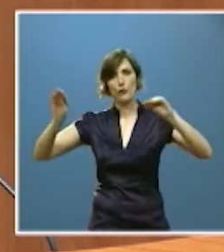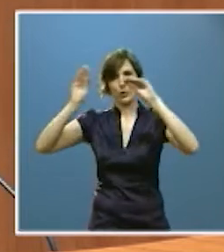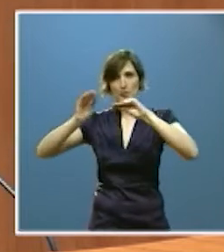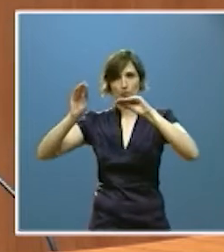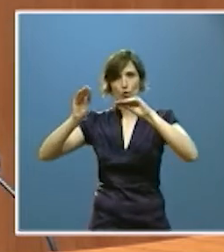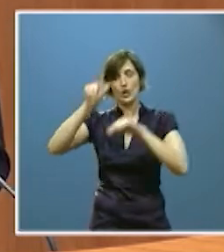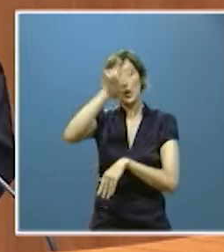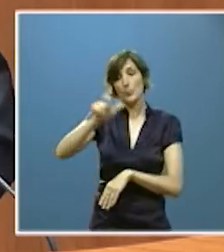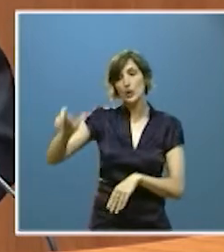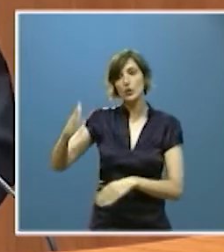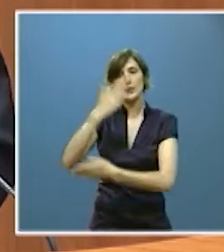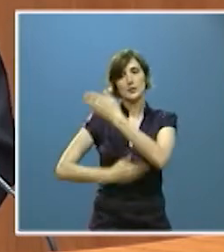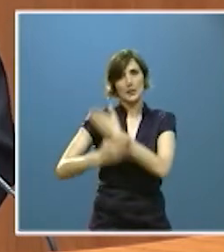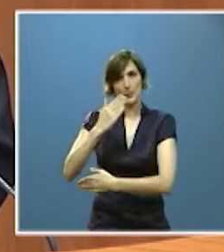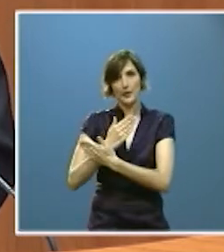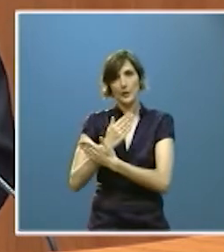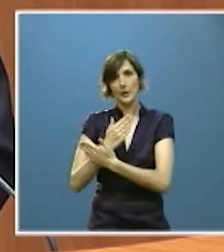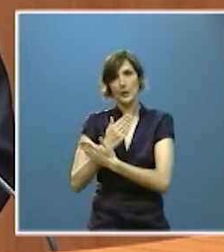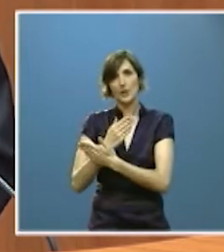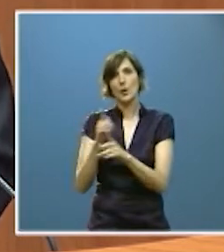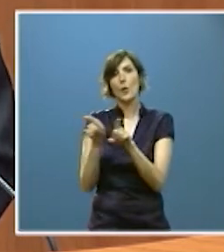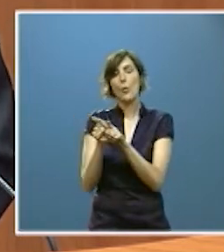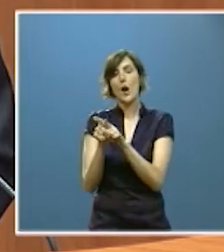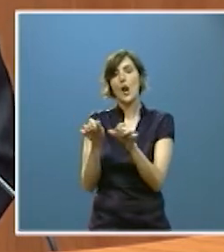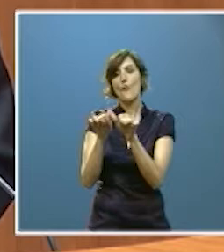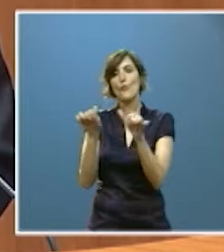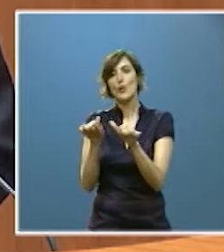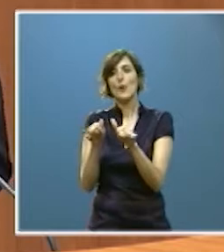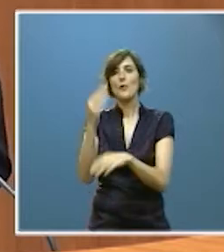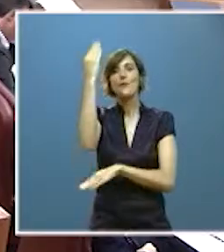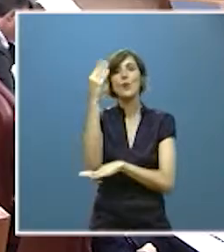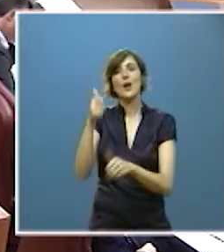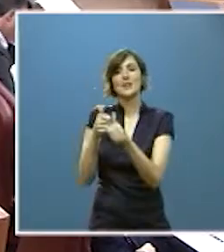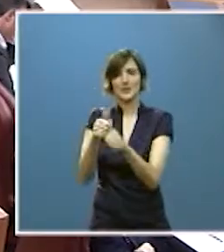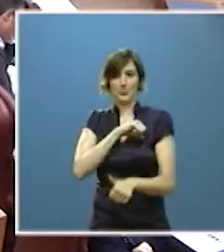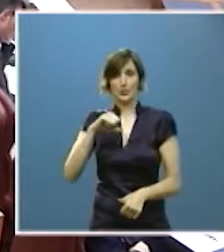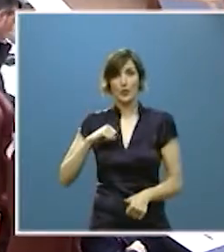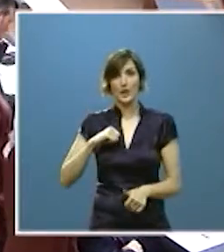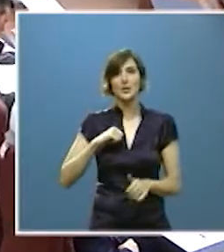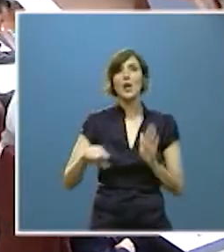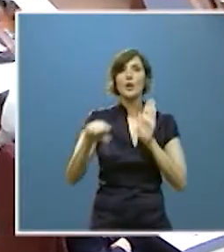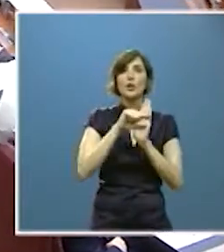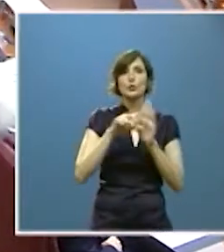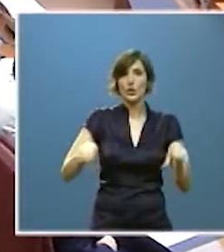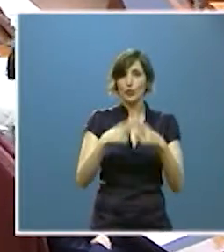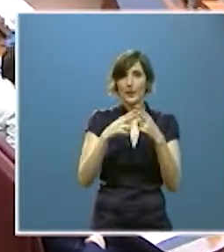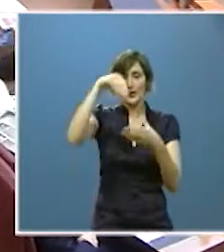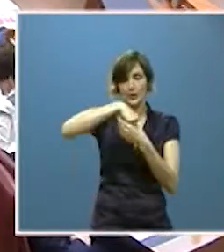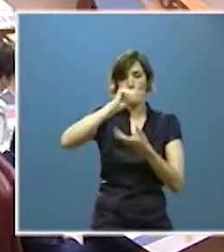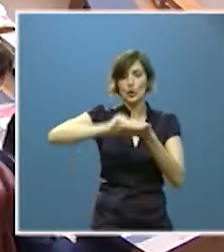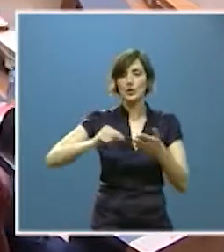de personas con discapacidad como asistentes personales. Las cláusulas sociales en la contratación pública